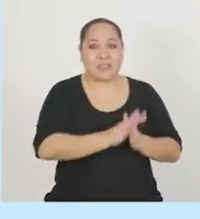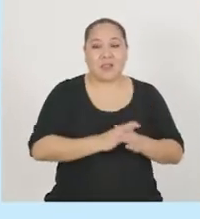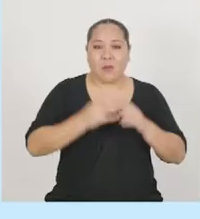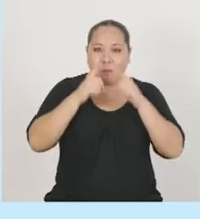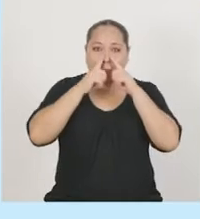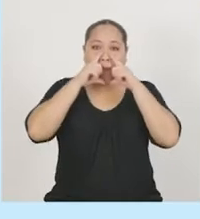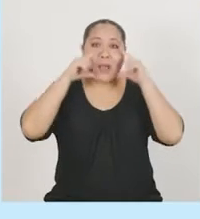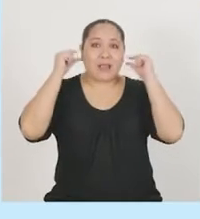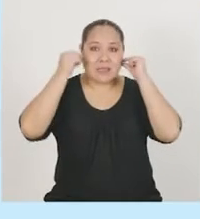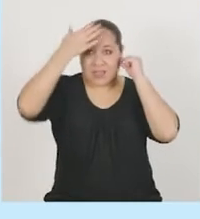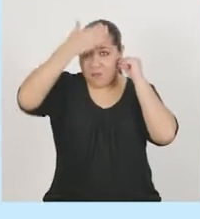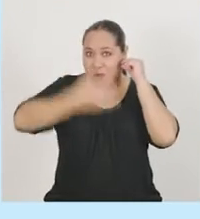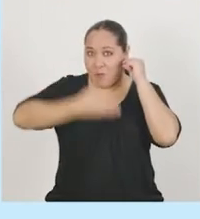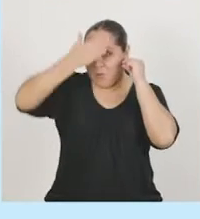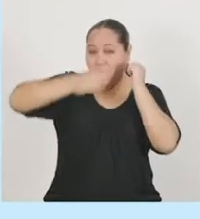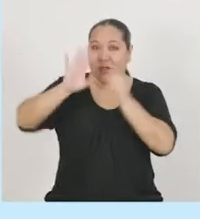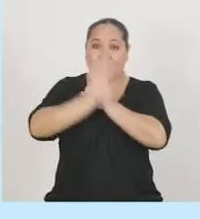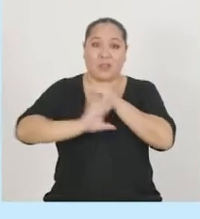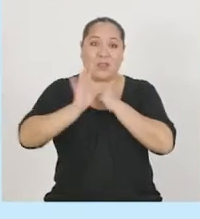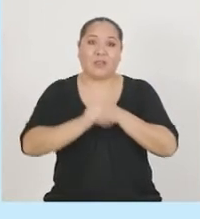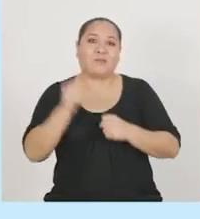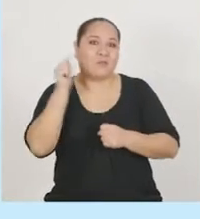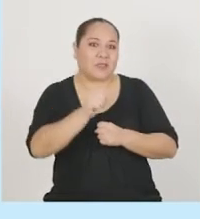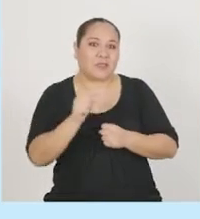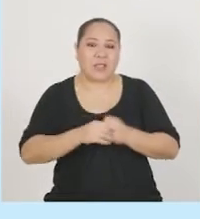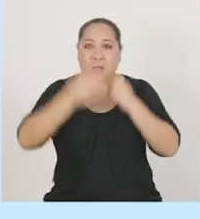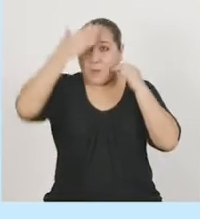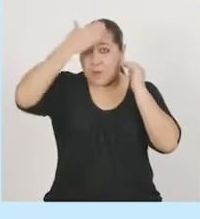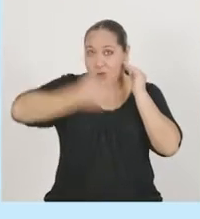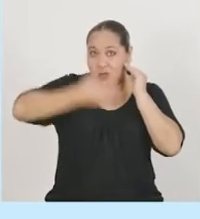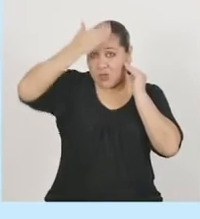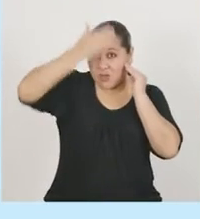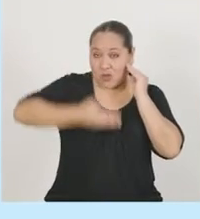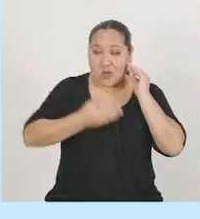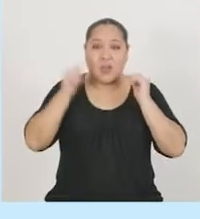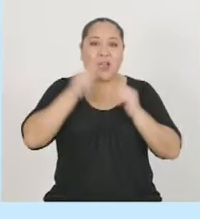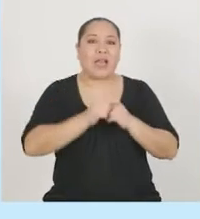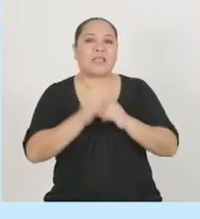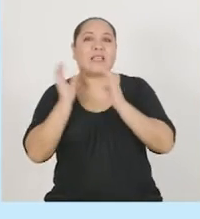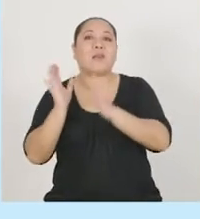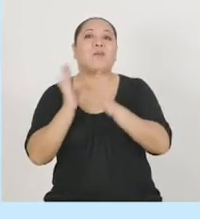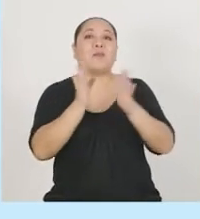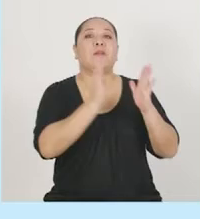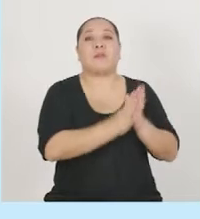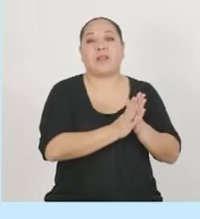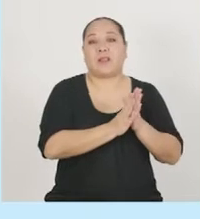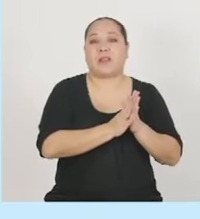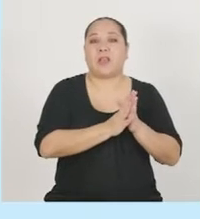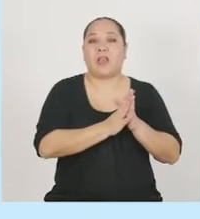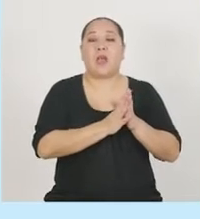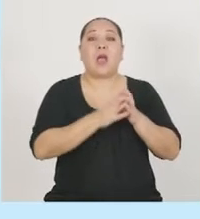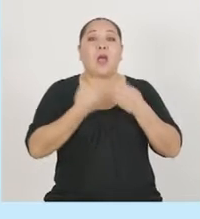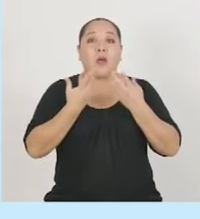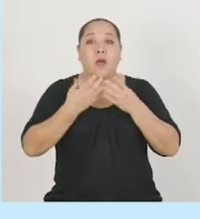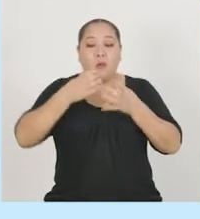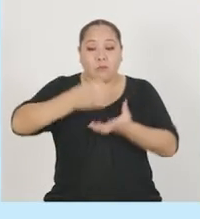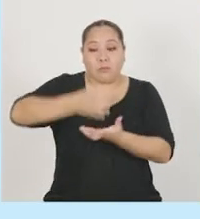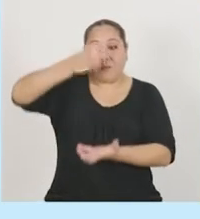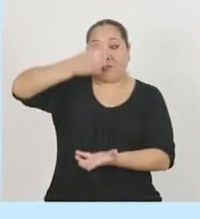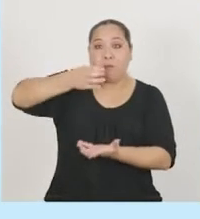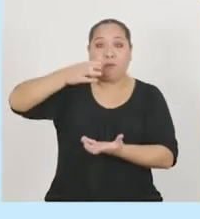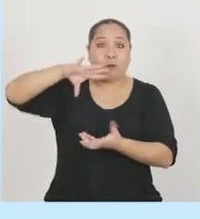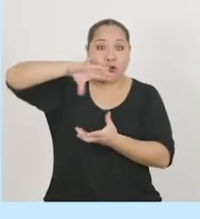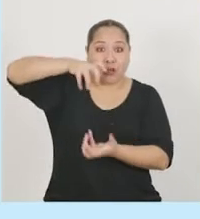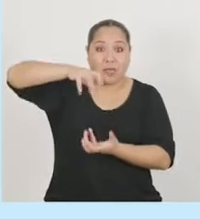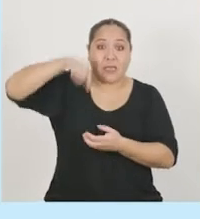elaboración de mascarillas y protectores faciales. Por lo particular, el protector facial está elaborado por botellas de